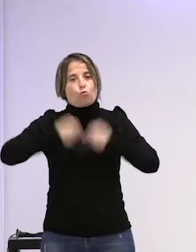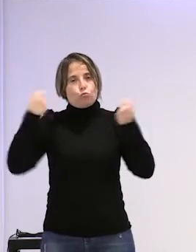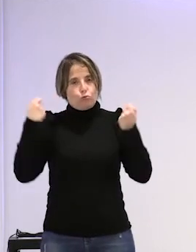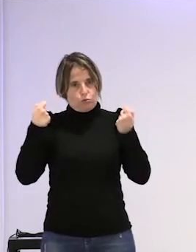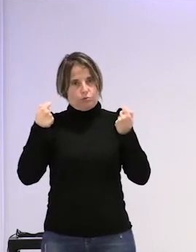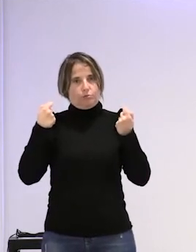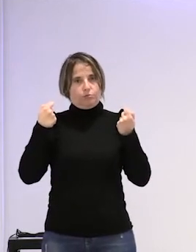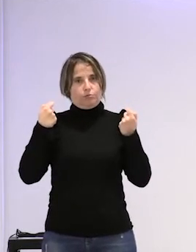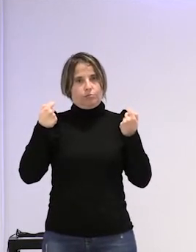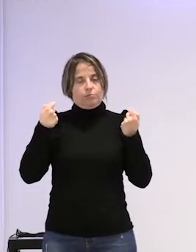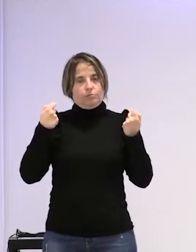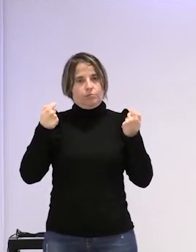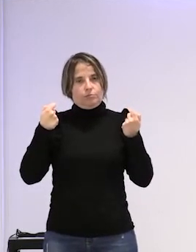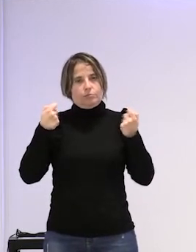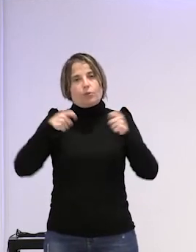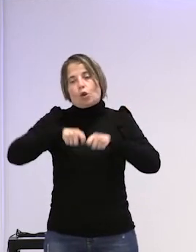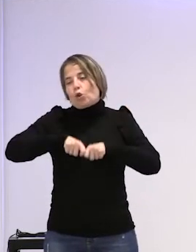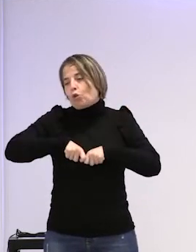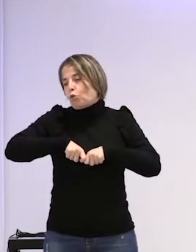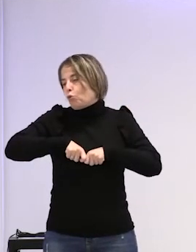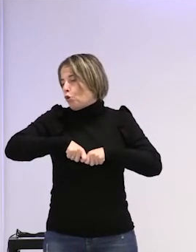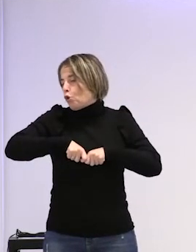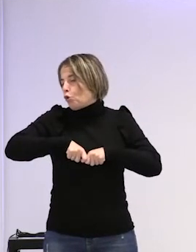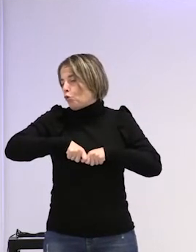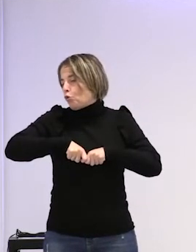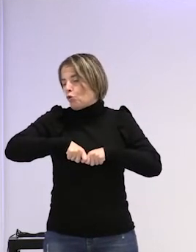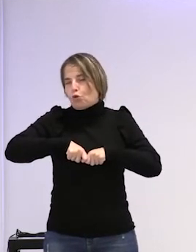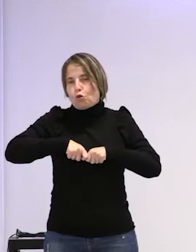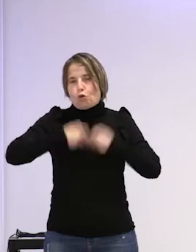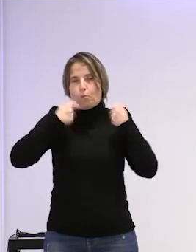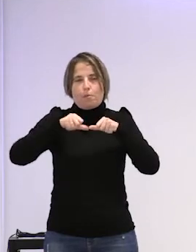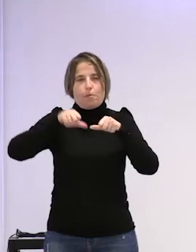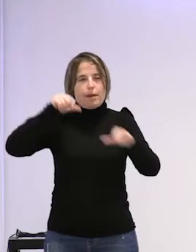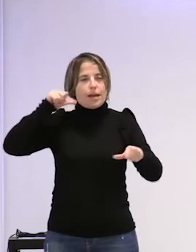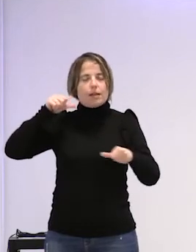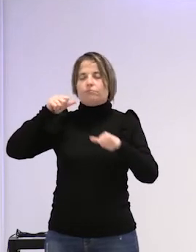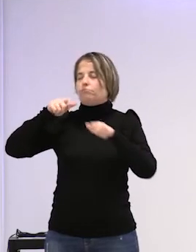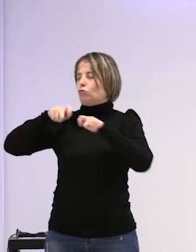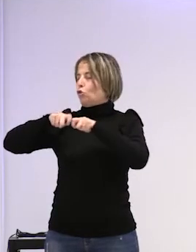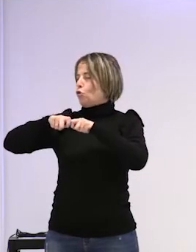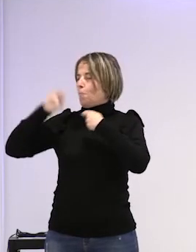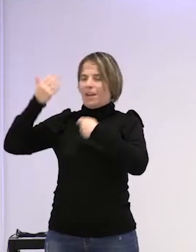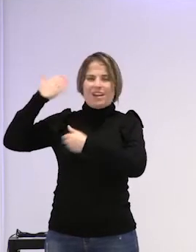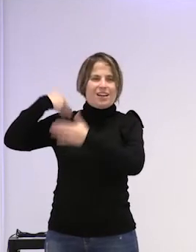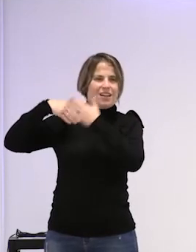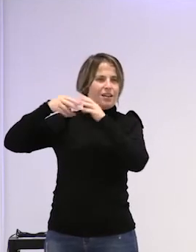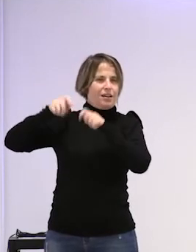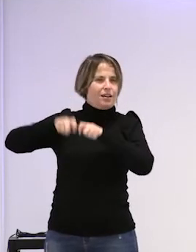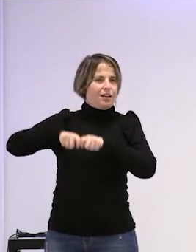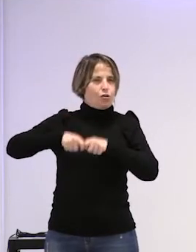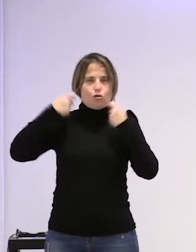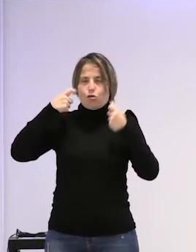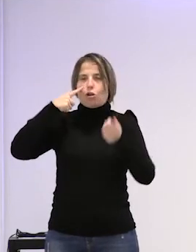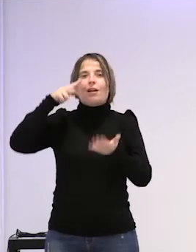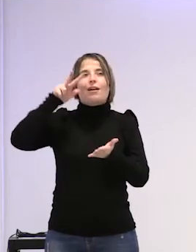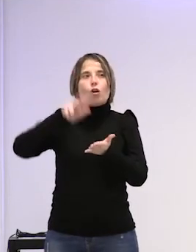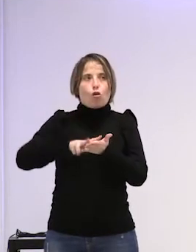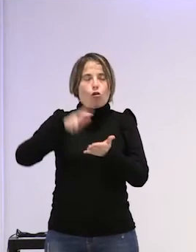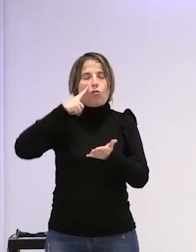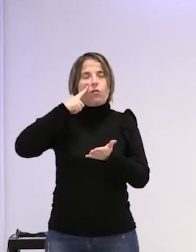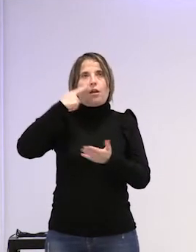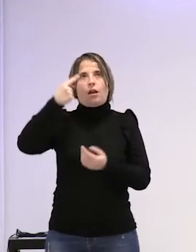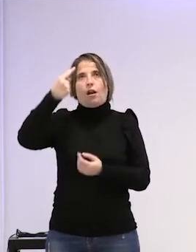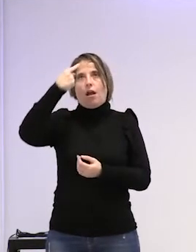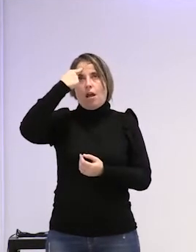decir el romper con aquello que te pasó reconocer al final reconocer la experiencia